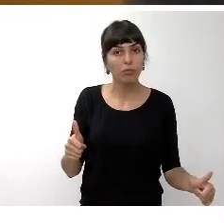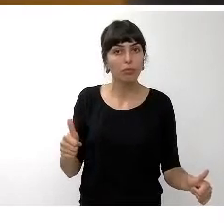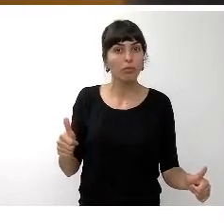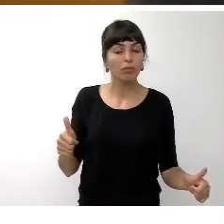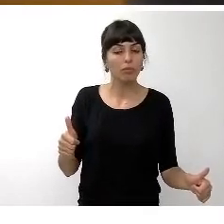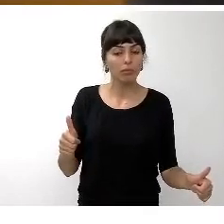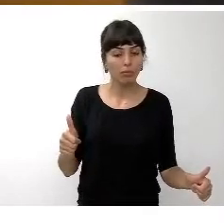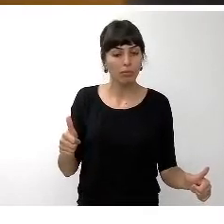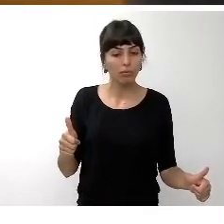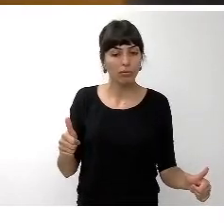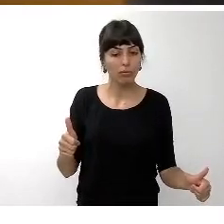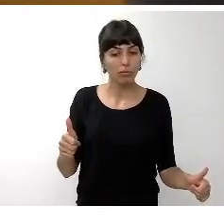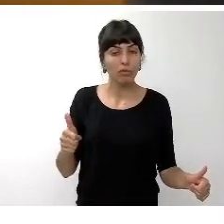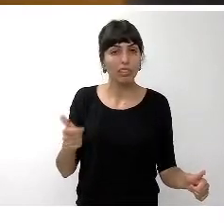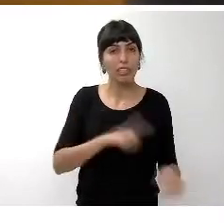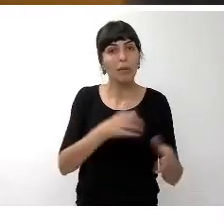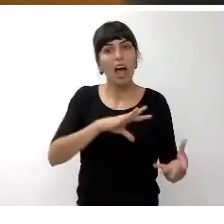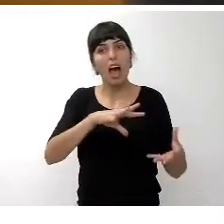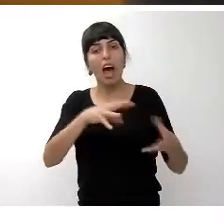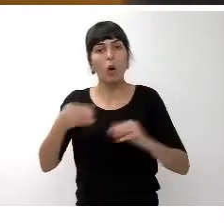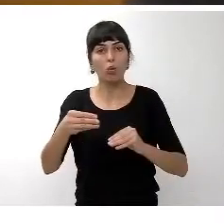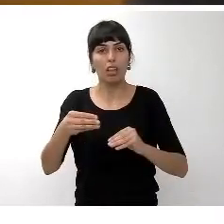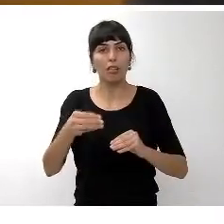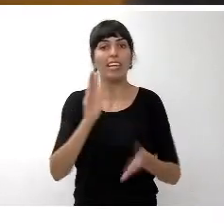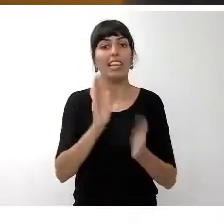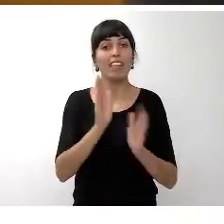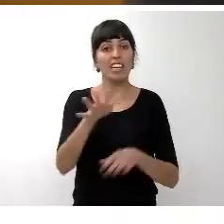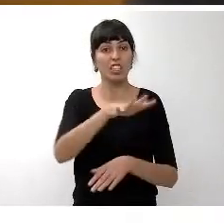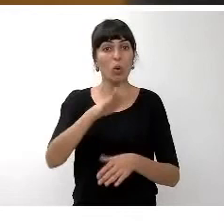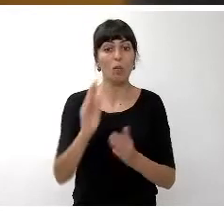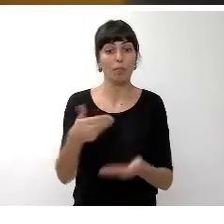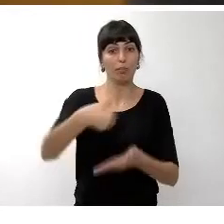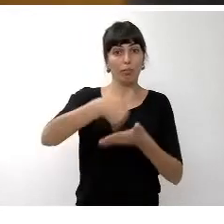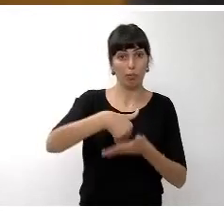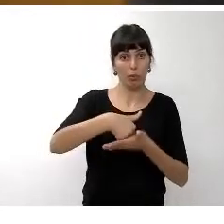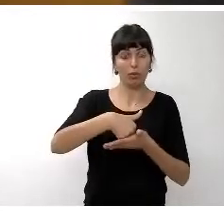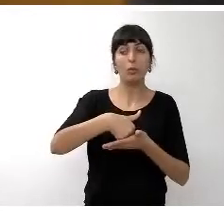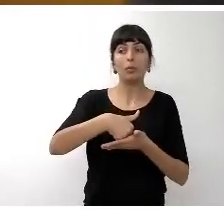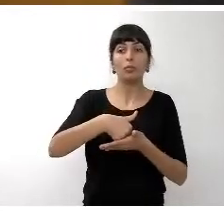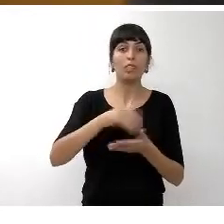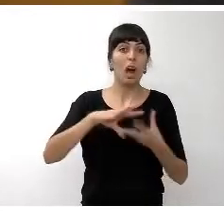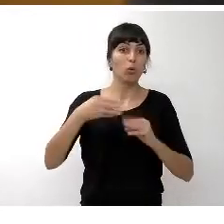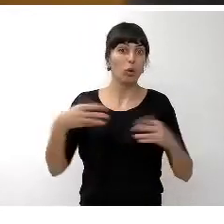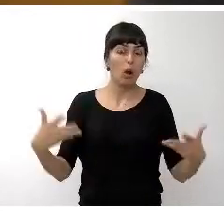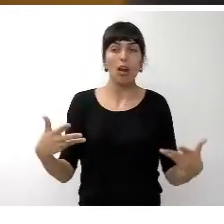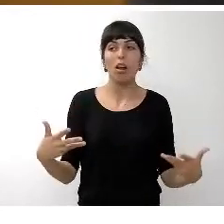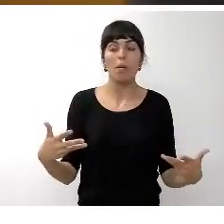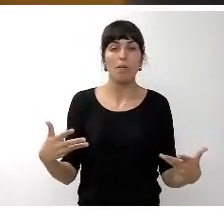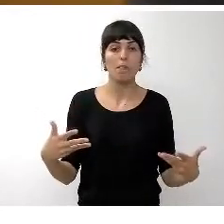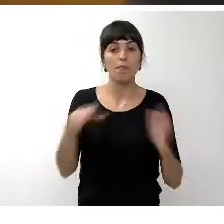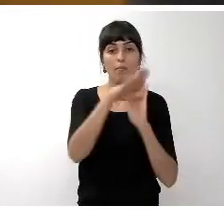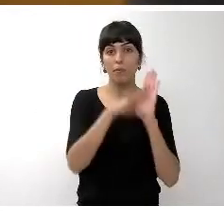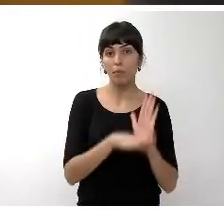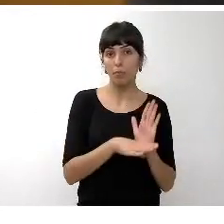hay un ajuste propuesto por la intervención en el sentido de el programa